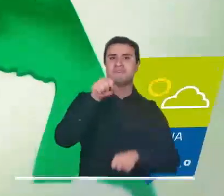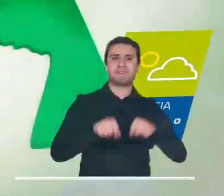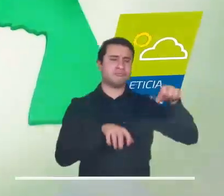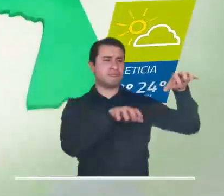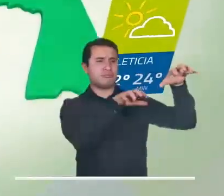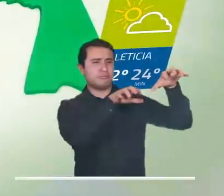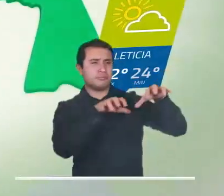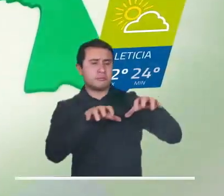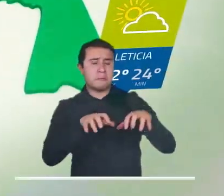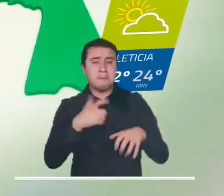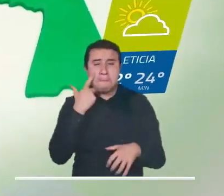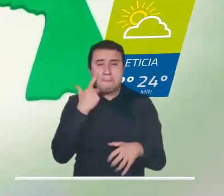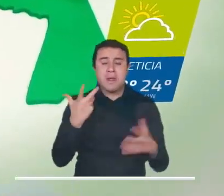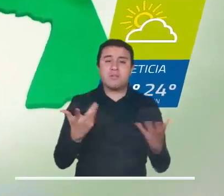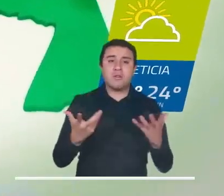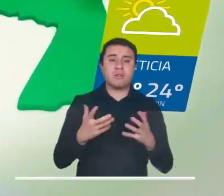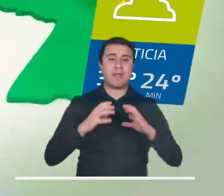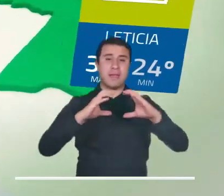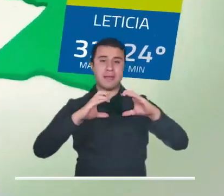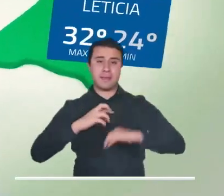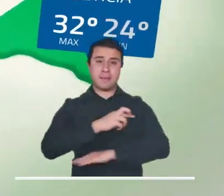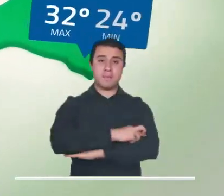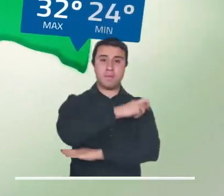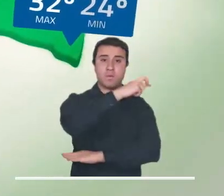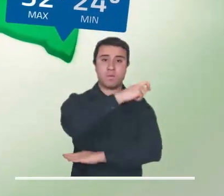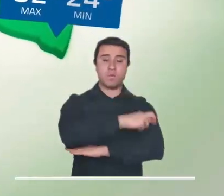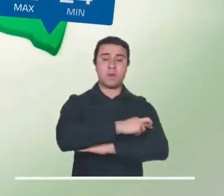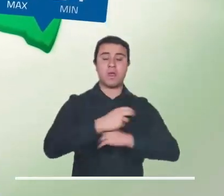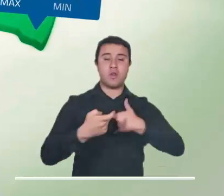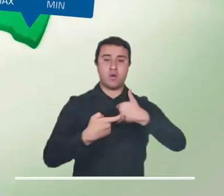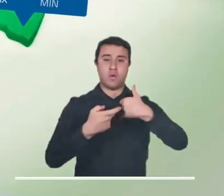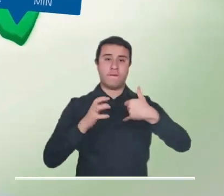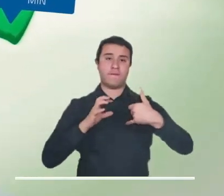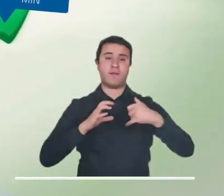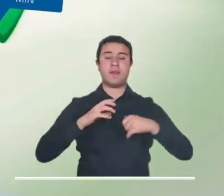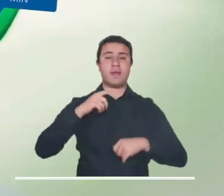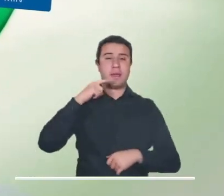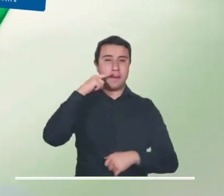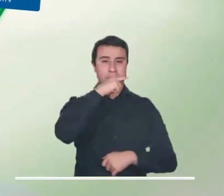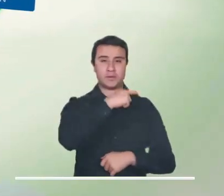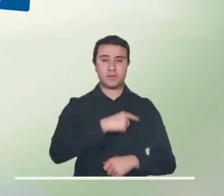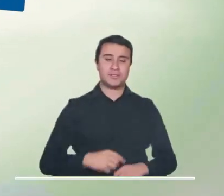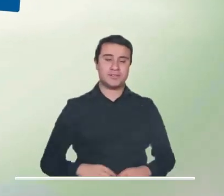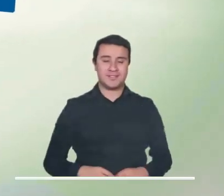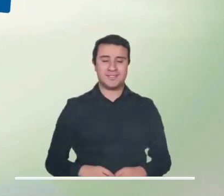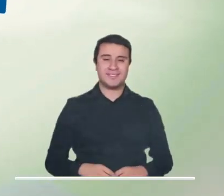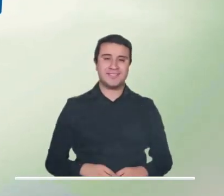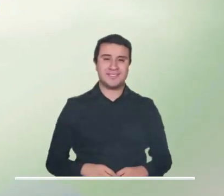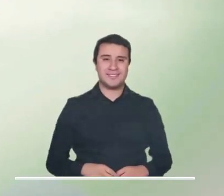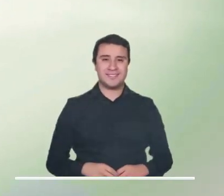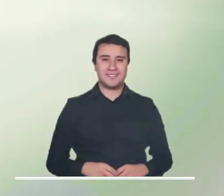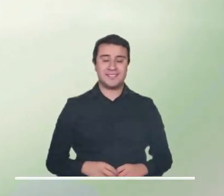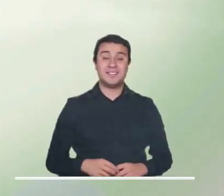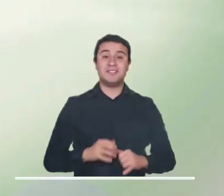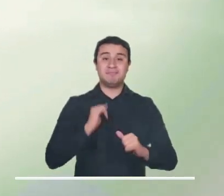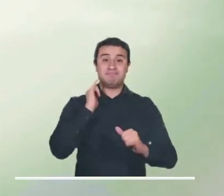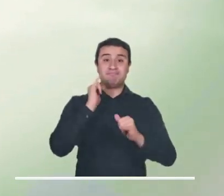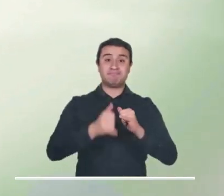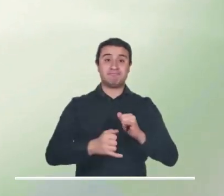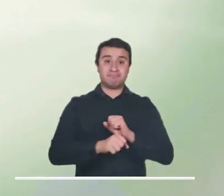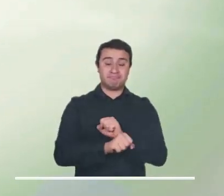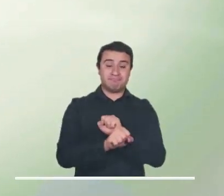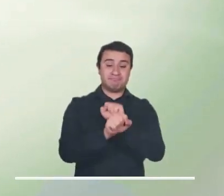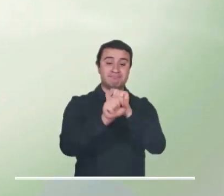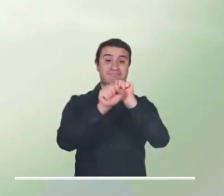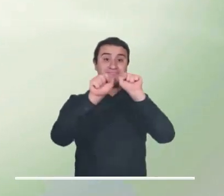Todo parece indicar que la Amazonía podría presentar algunas lluvias, sobre todo en Caquetá, Putumayo, Guaviare y Amazonas.